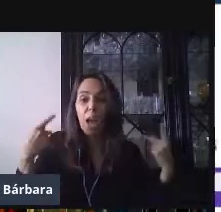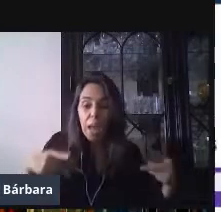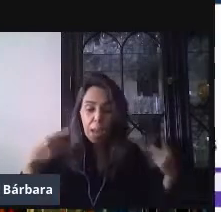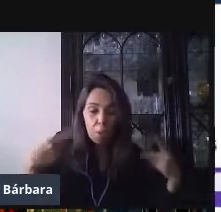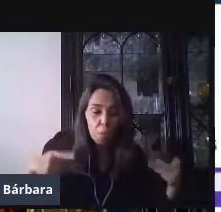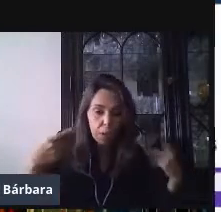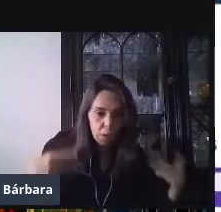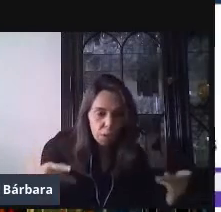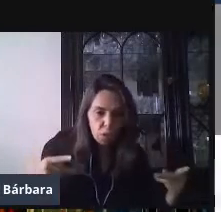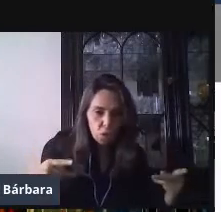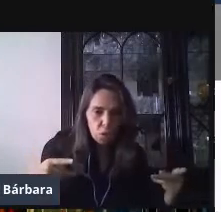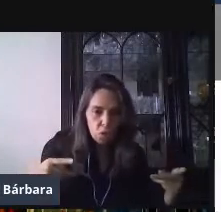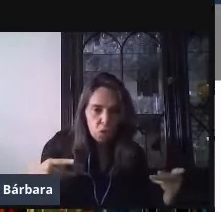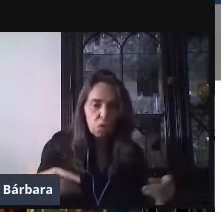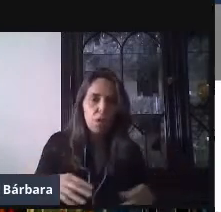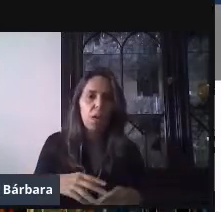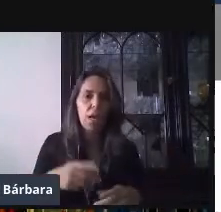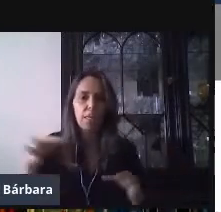botón de enviar